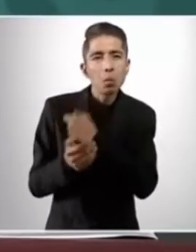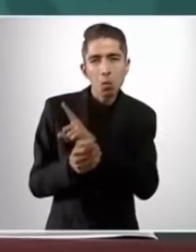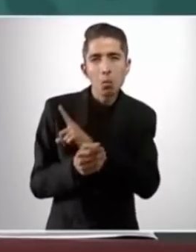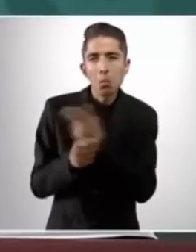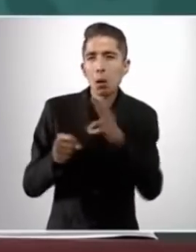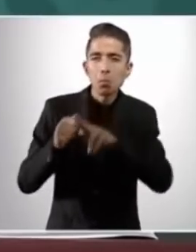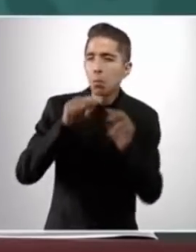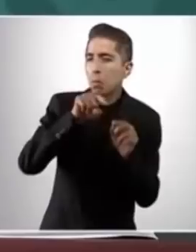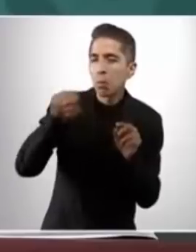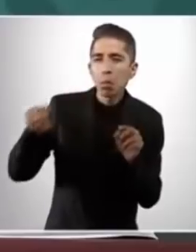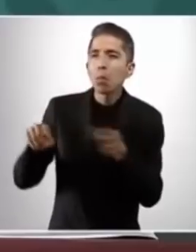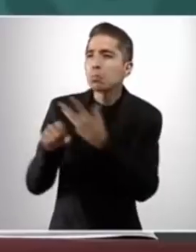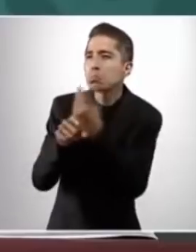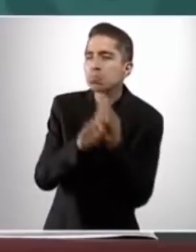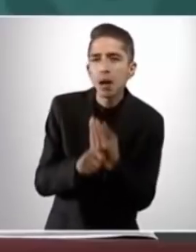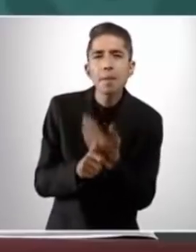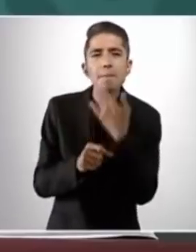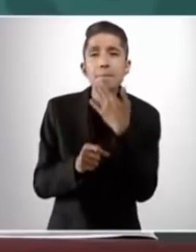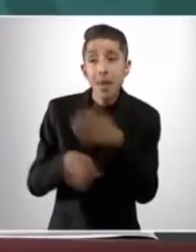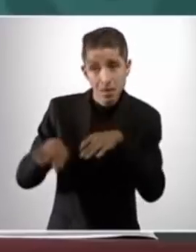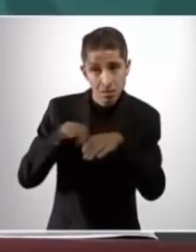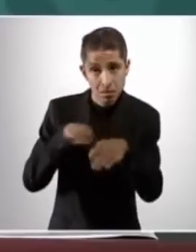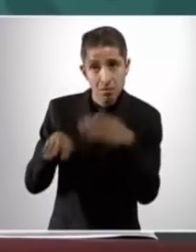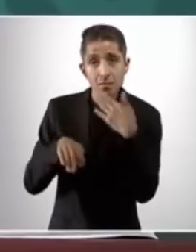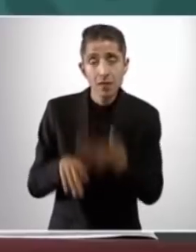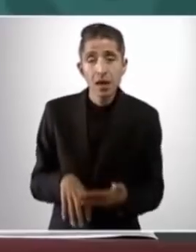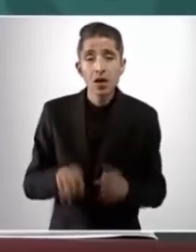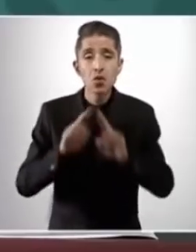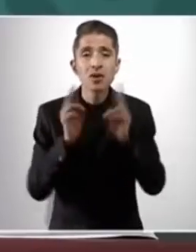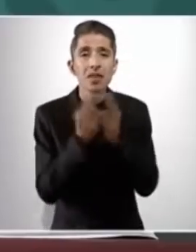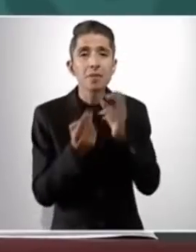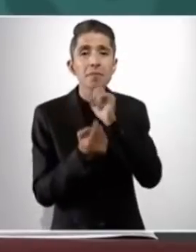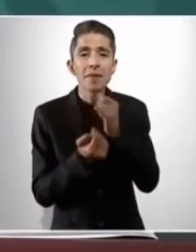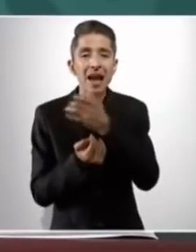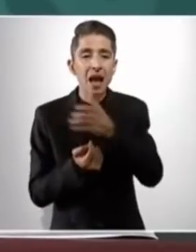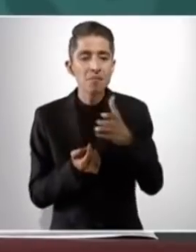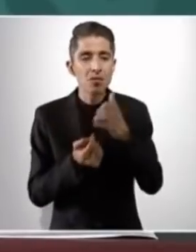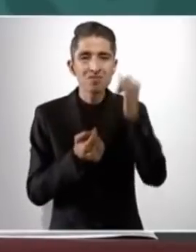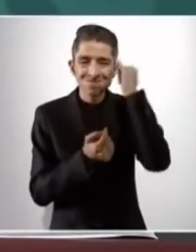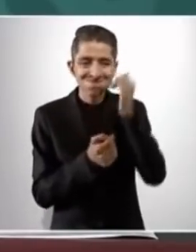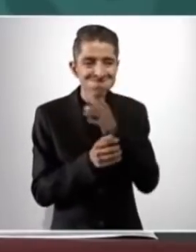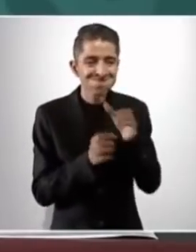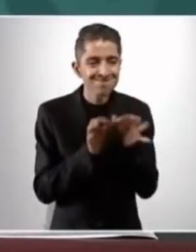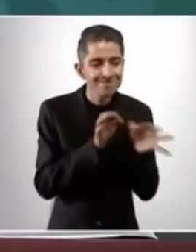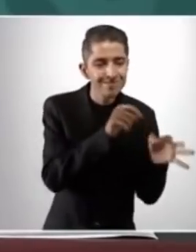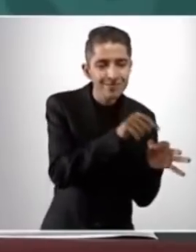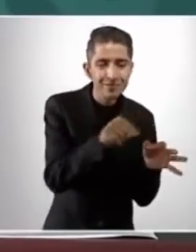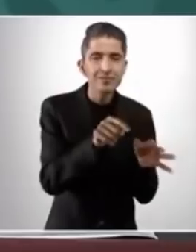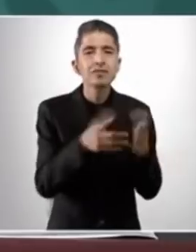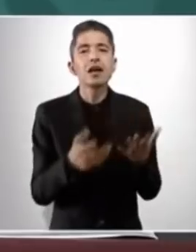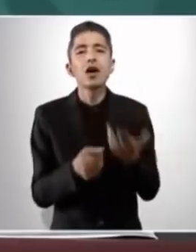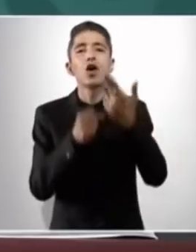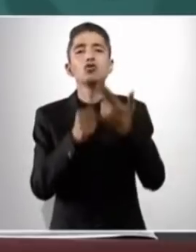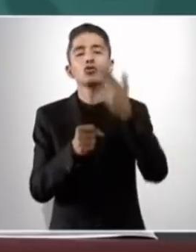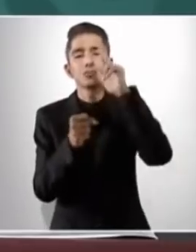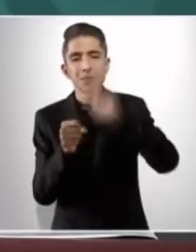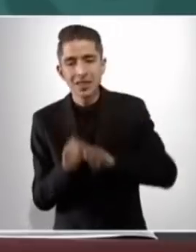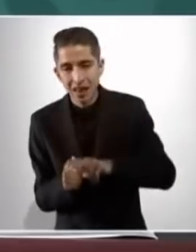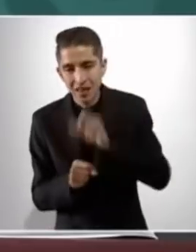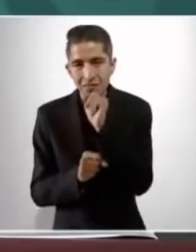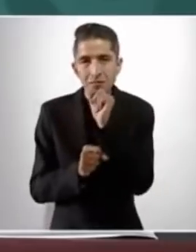funcionen bien, las unidades médicas rurales, los centros de salud, los hospitales